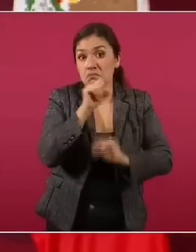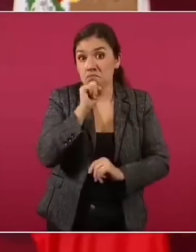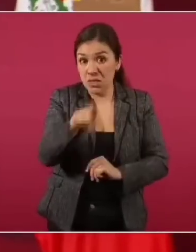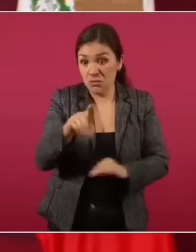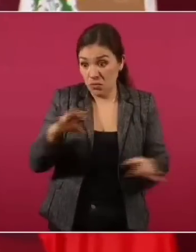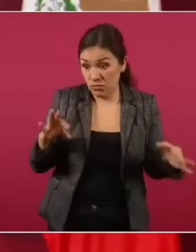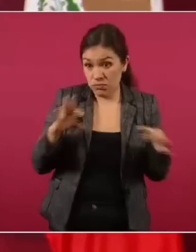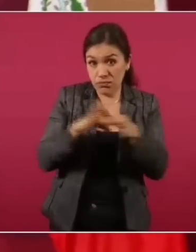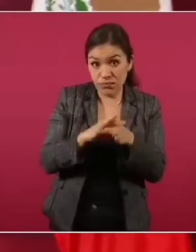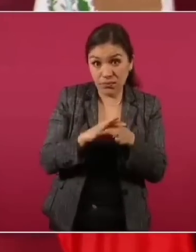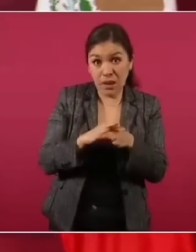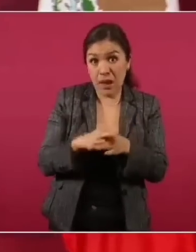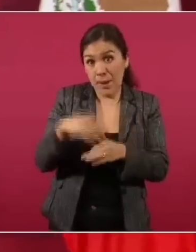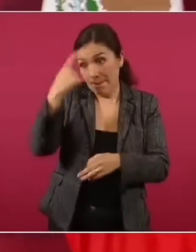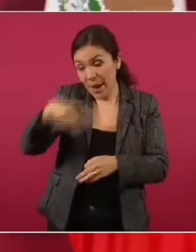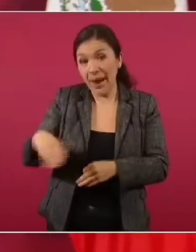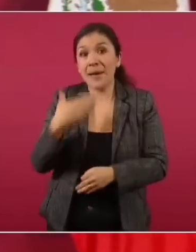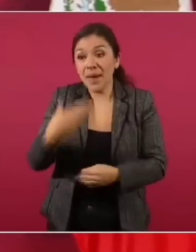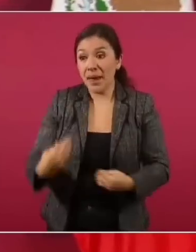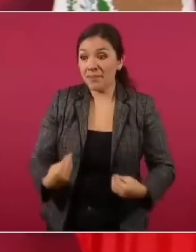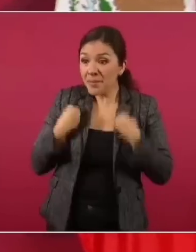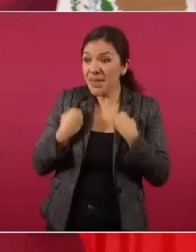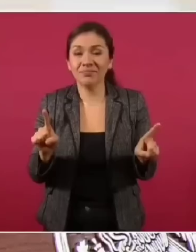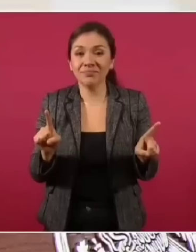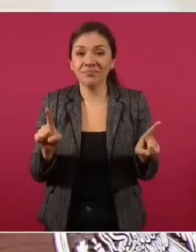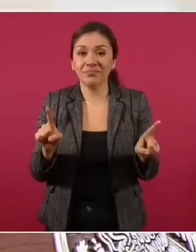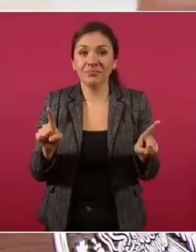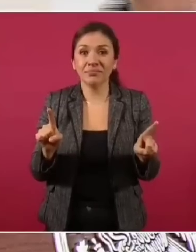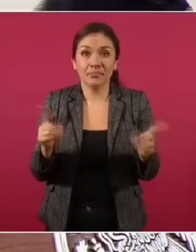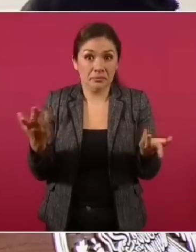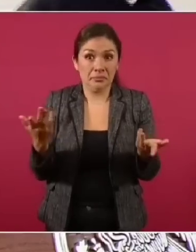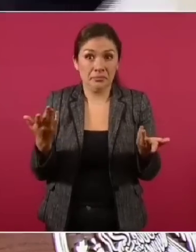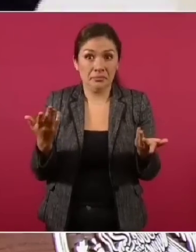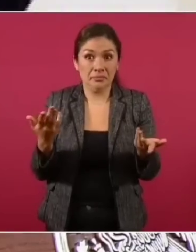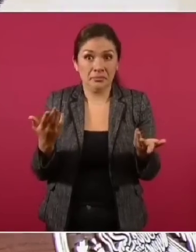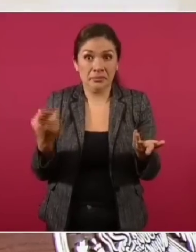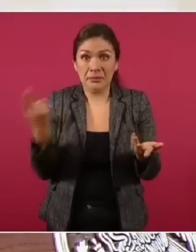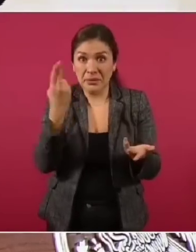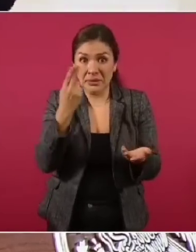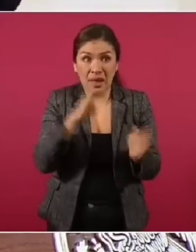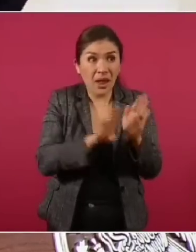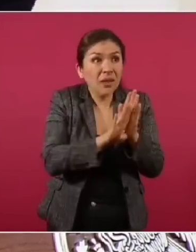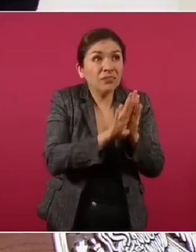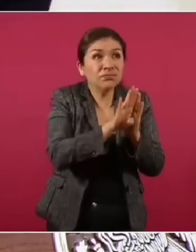necesariamente con el bienestar. La cosa es crecer, pero